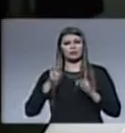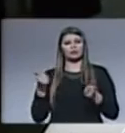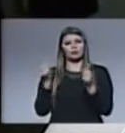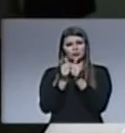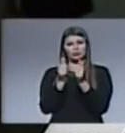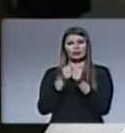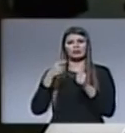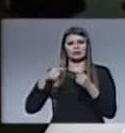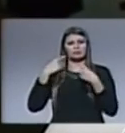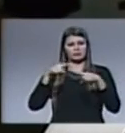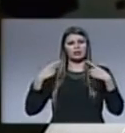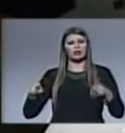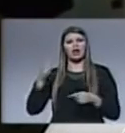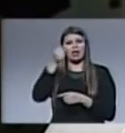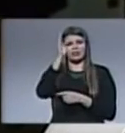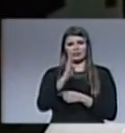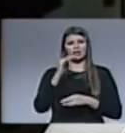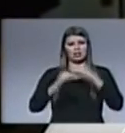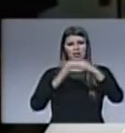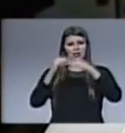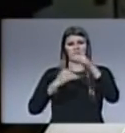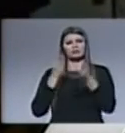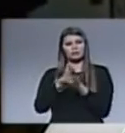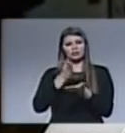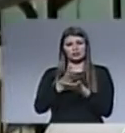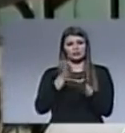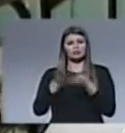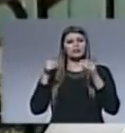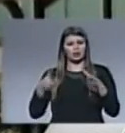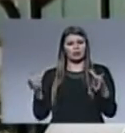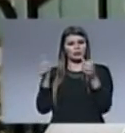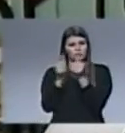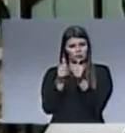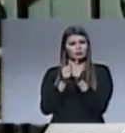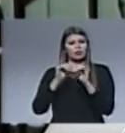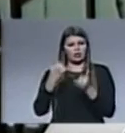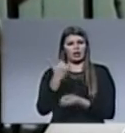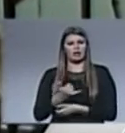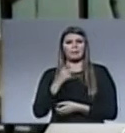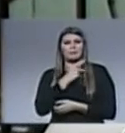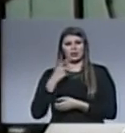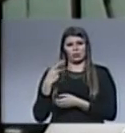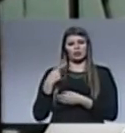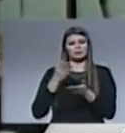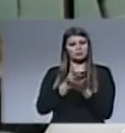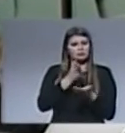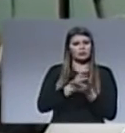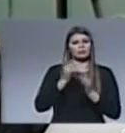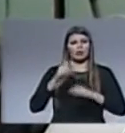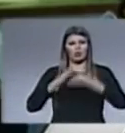Paraguay, Agencia Adventista de Desarrollo y Recursos Asistenciales, entre las cuales se mencionan pastores, asistentes sociales,